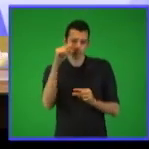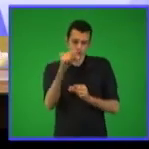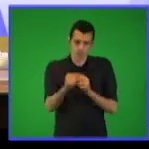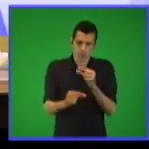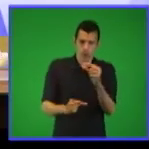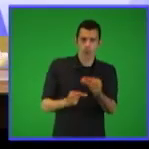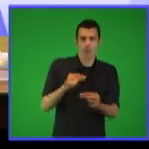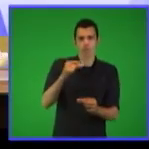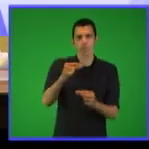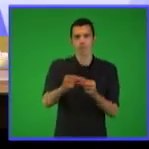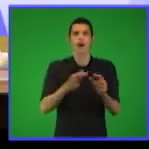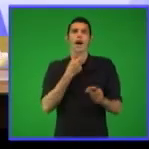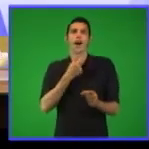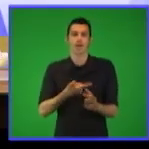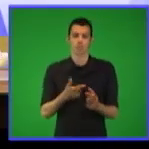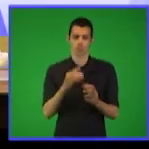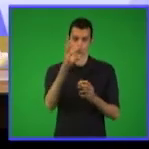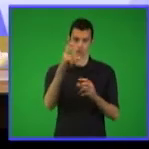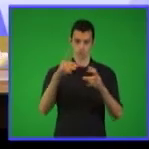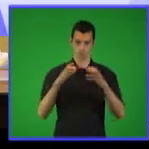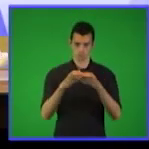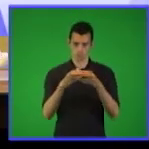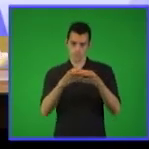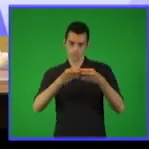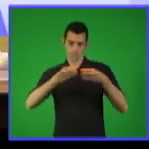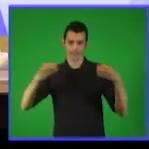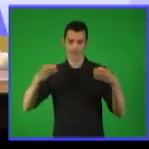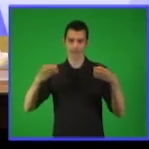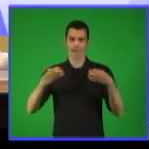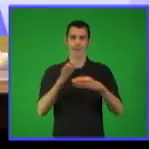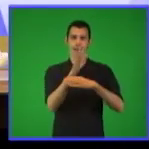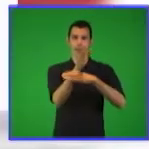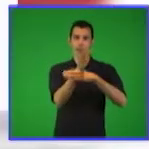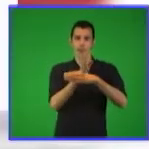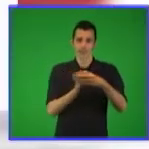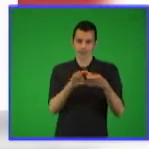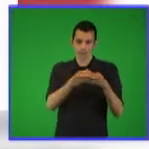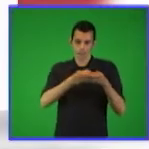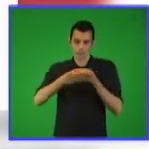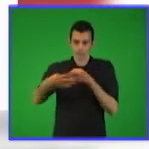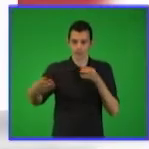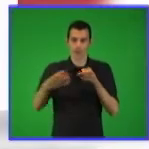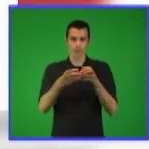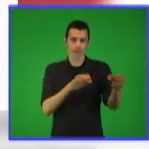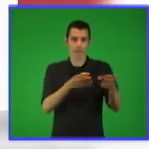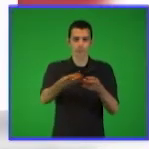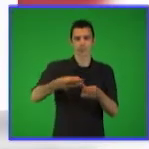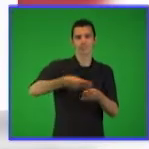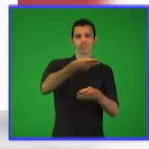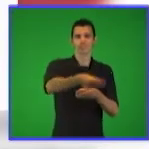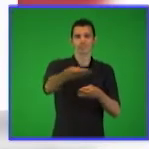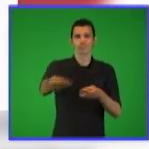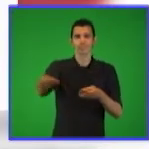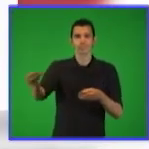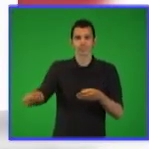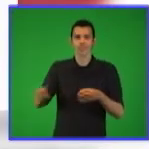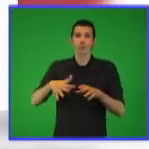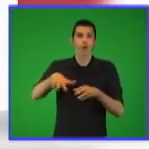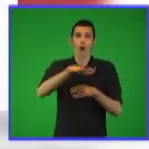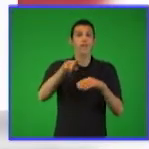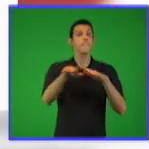Y más adelante, en la escuela primaria, durante su tratamiento desde primero y sexto grado, se